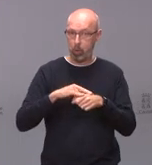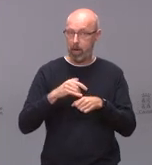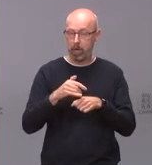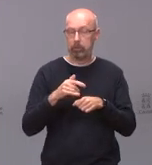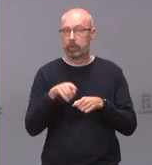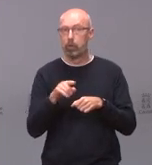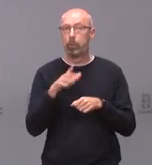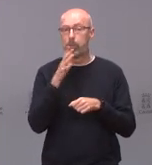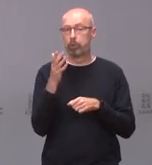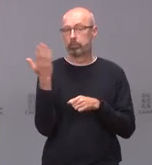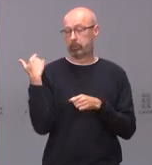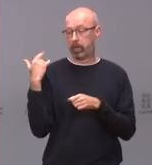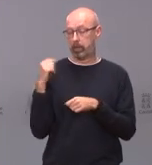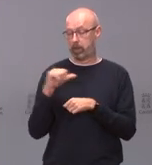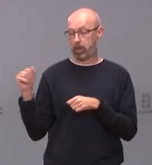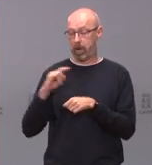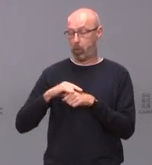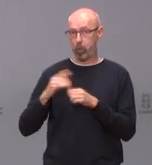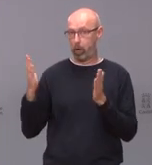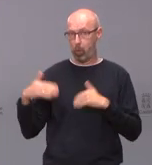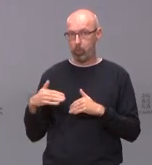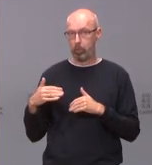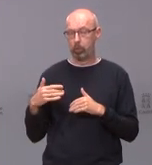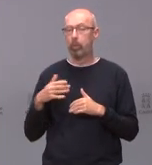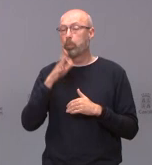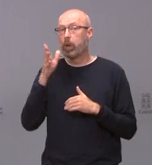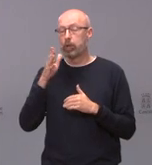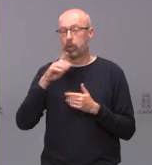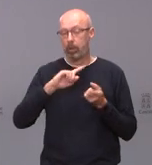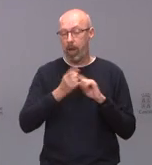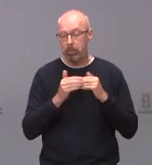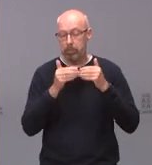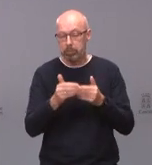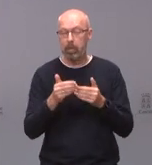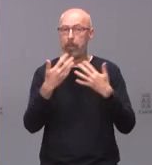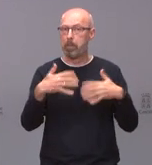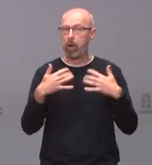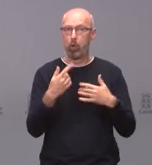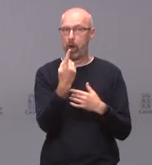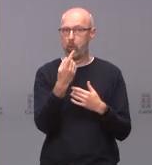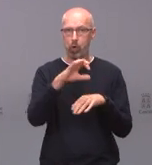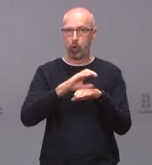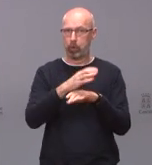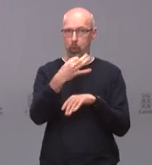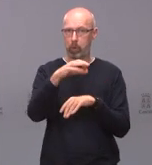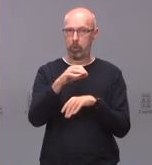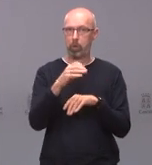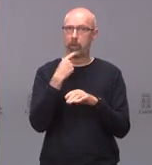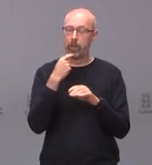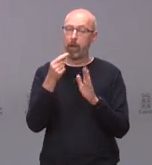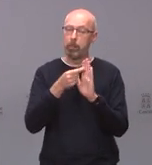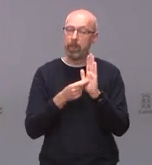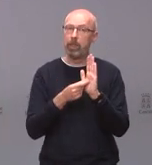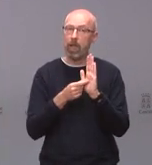consejo de jueves y se decidió hacer un solo consejo el miércoles y las medidas se adoptarán en el consejo